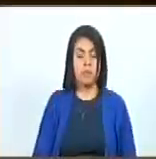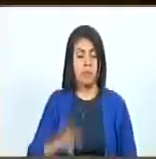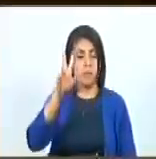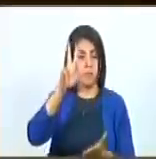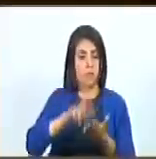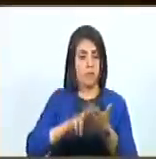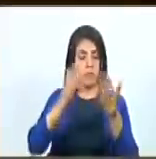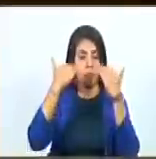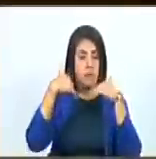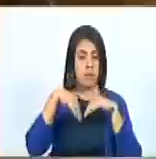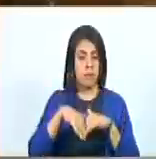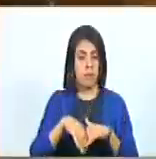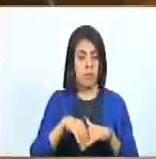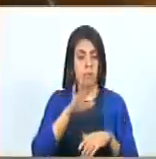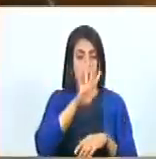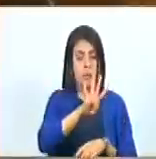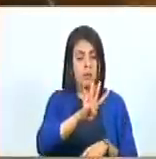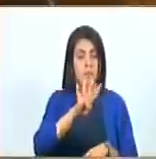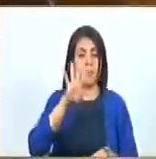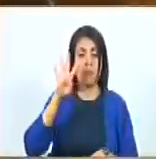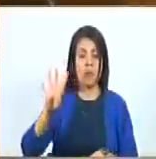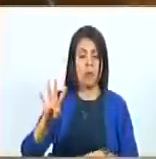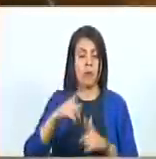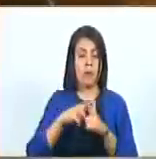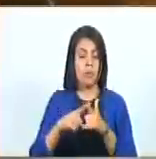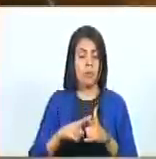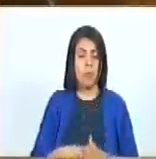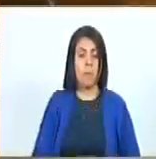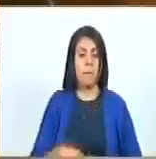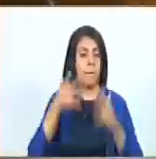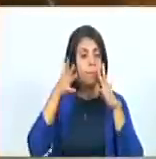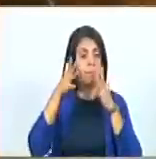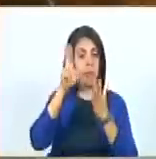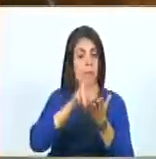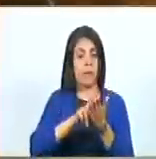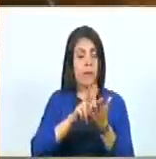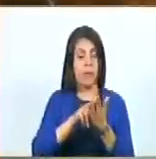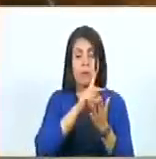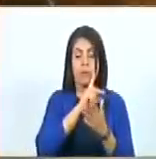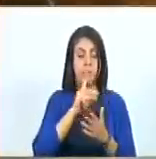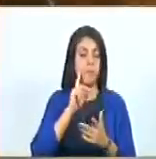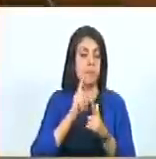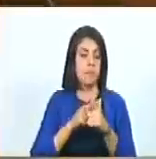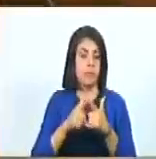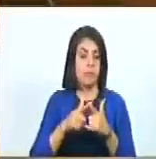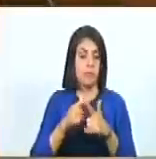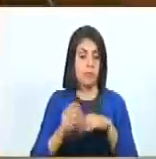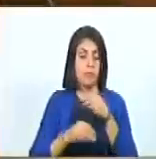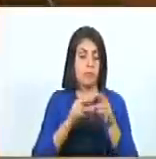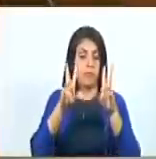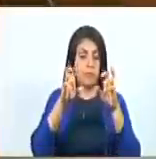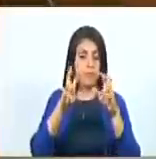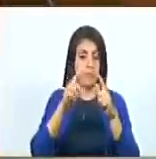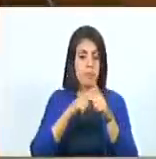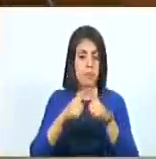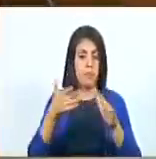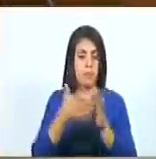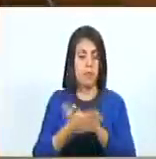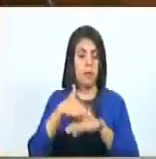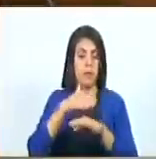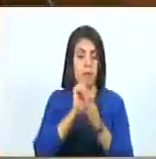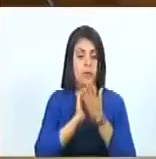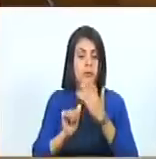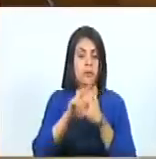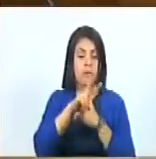Aprobado. Siguiente. Cuadragésimo cuarto. Se sugiere aprobar la denominación de un nuevo epígrafe correspondiente al artículo